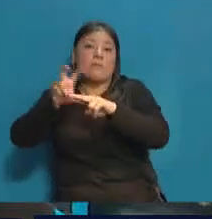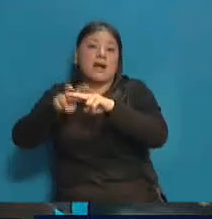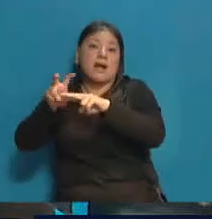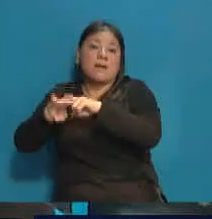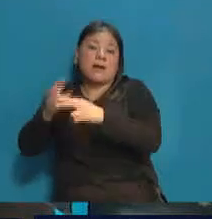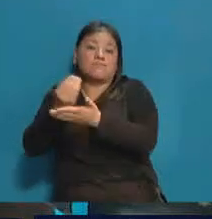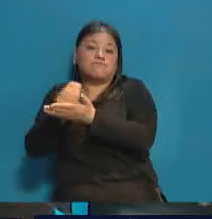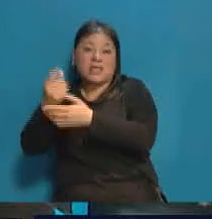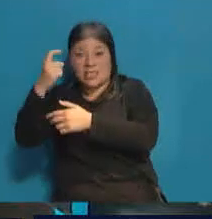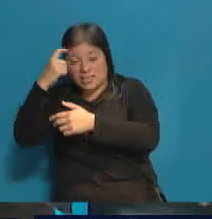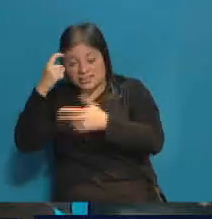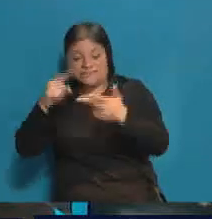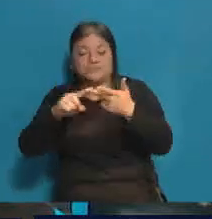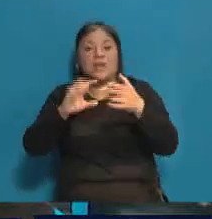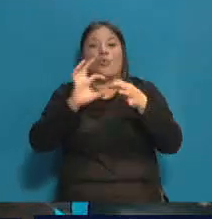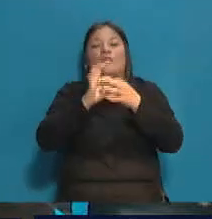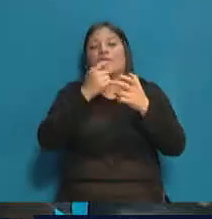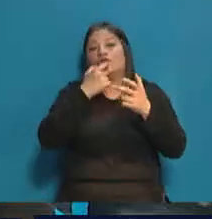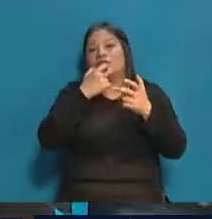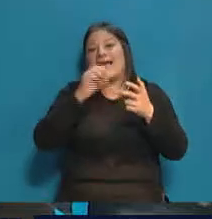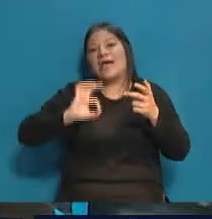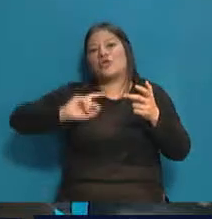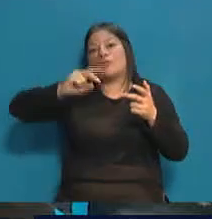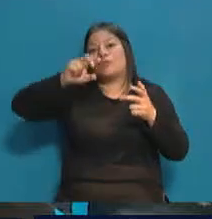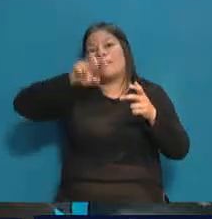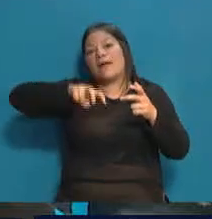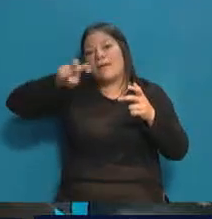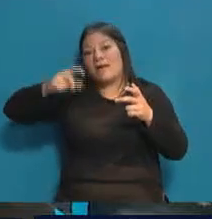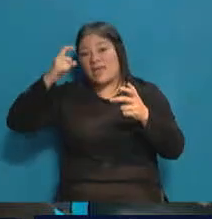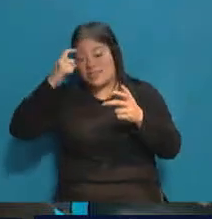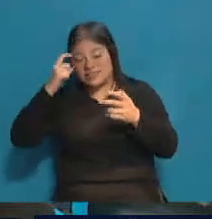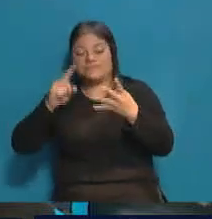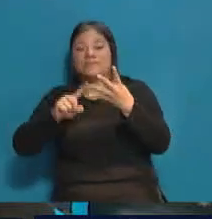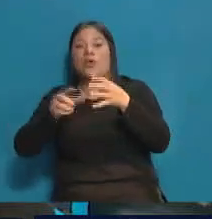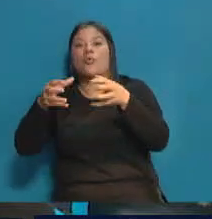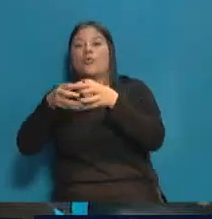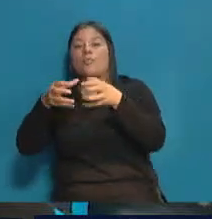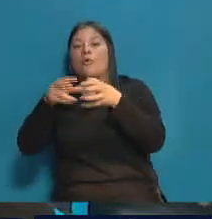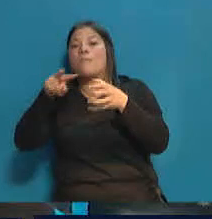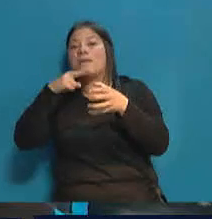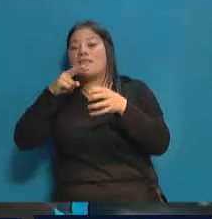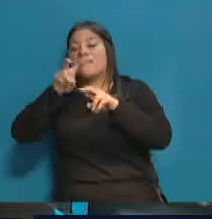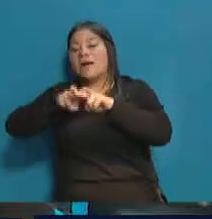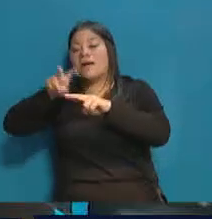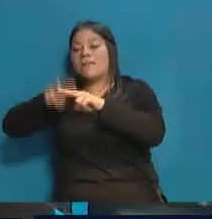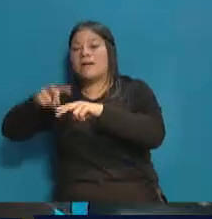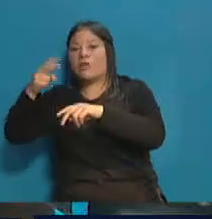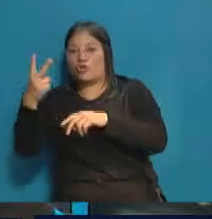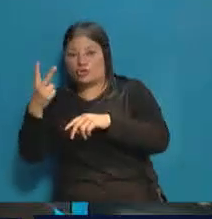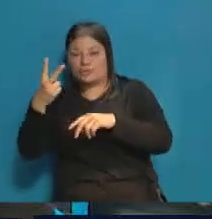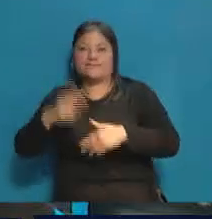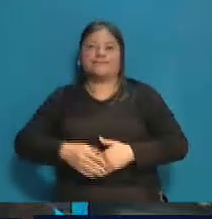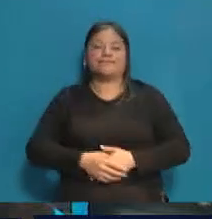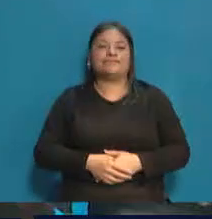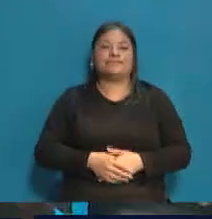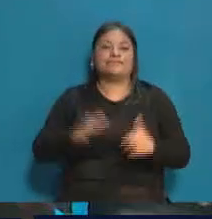Mendocina ahora va a tener 10 bancas el año que viene, y el Partido Verde, dos bancas. Reiteramos, el oficialismo mantiene la primera minoría dentro